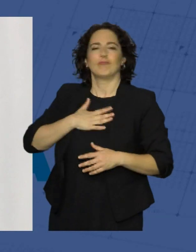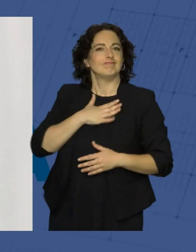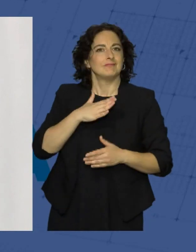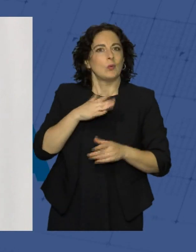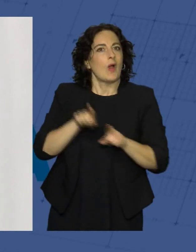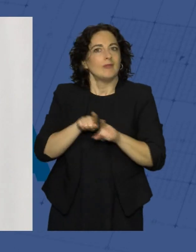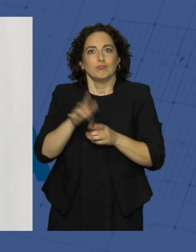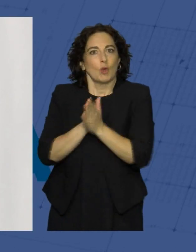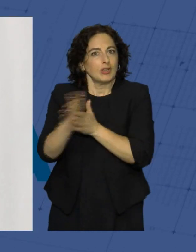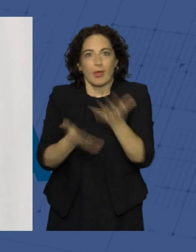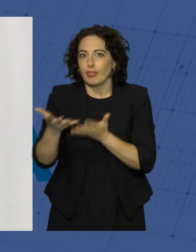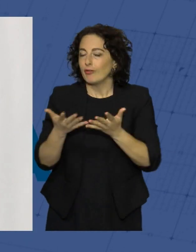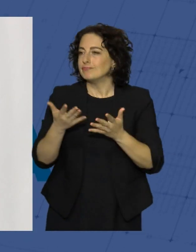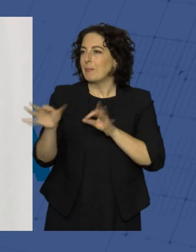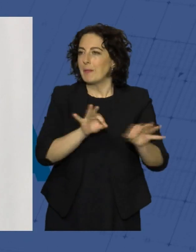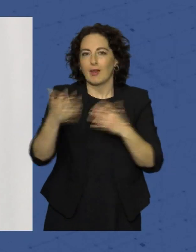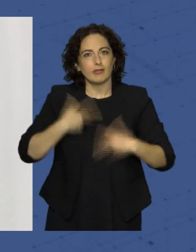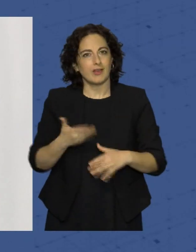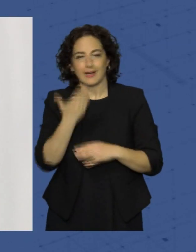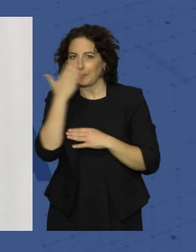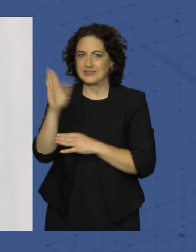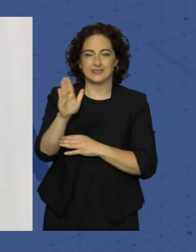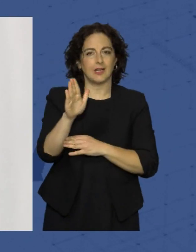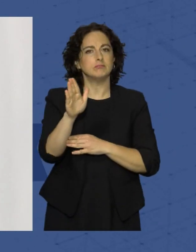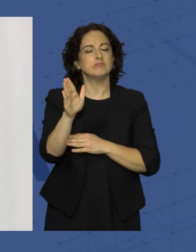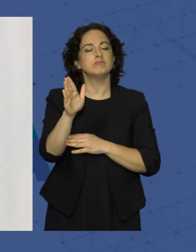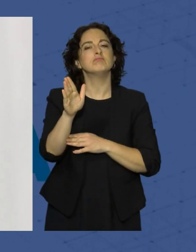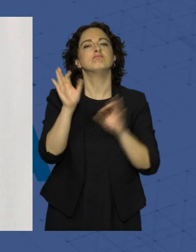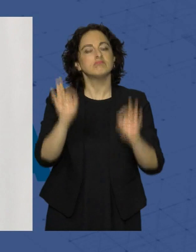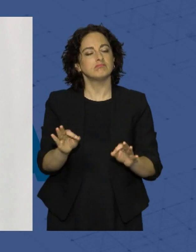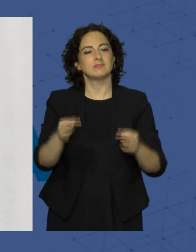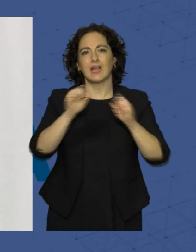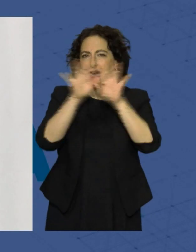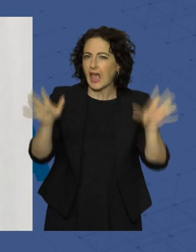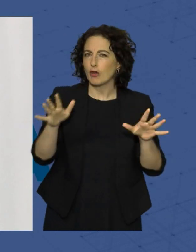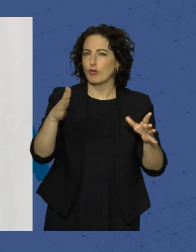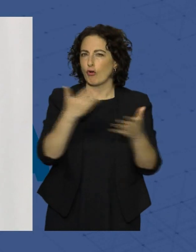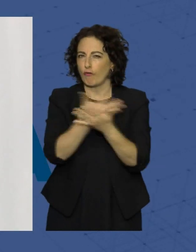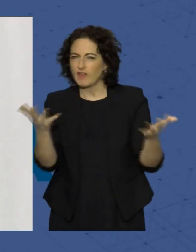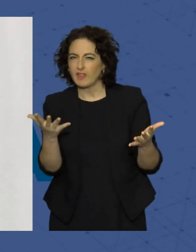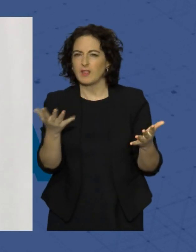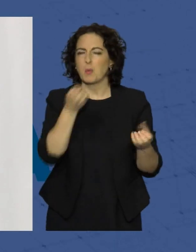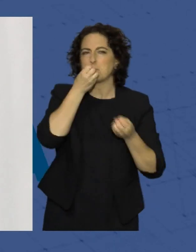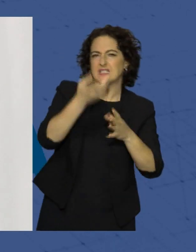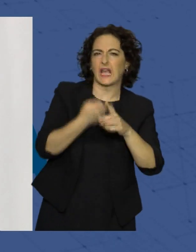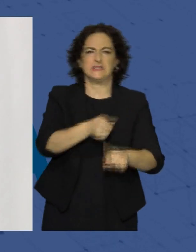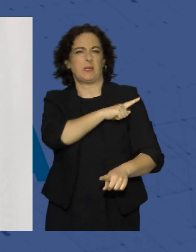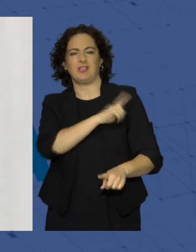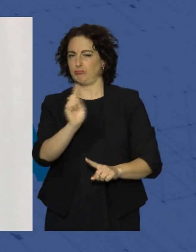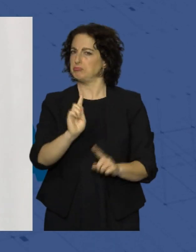y listos para presentar una alternativa clara, fiable y sin mensajes extremistas, con moderación,